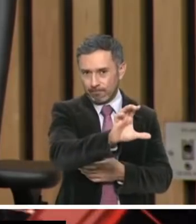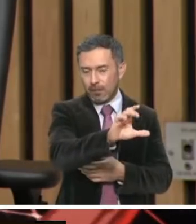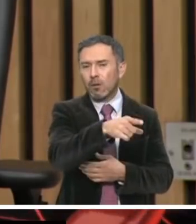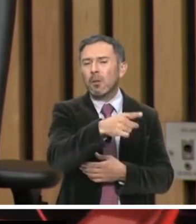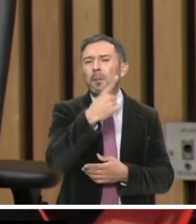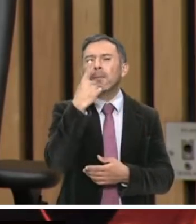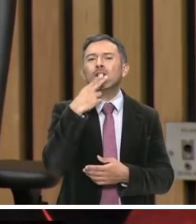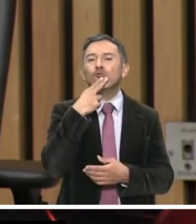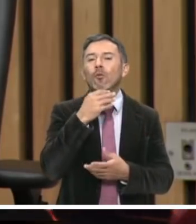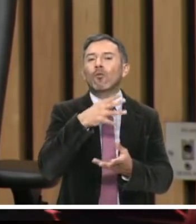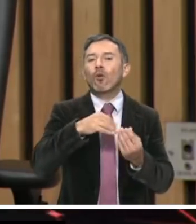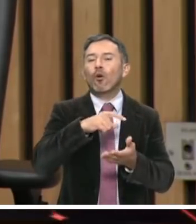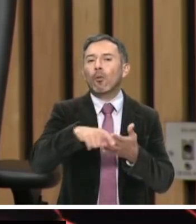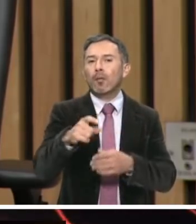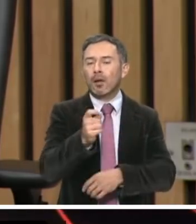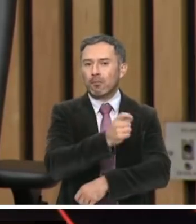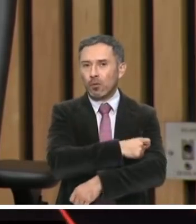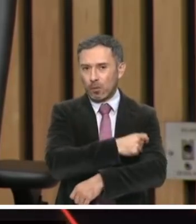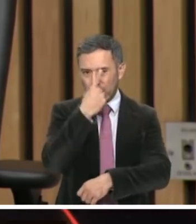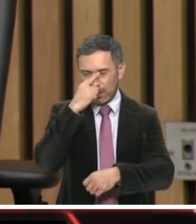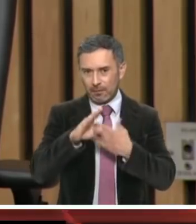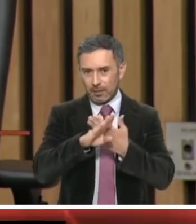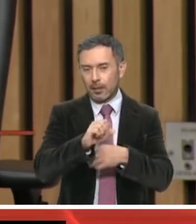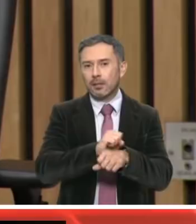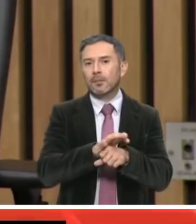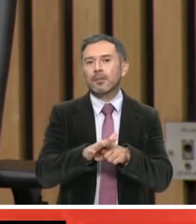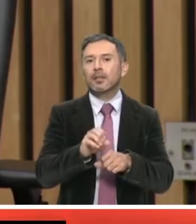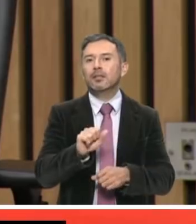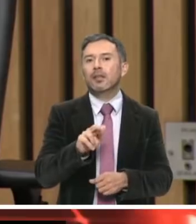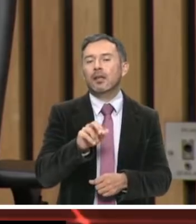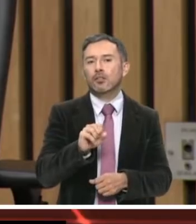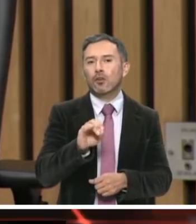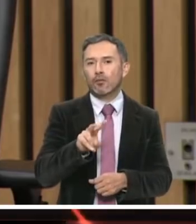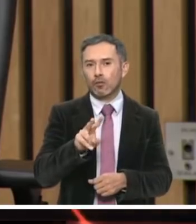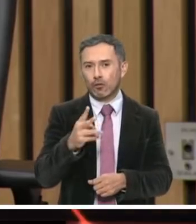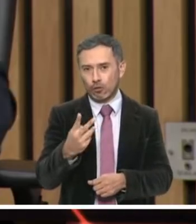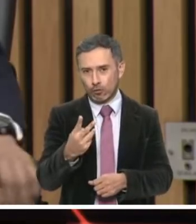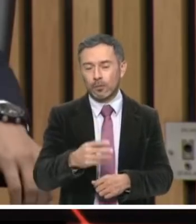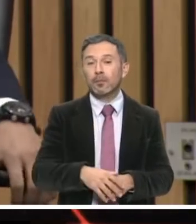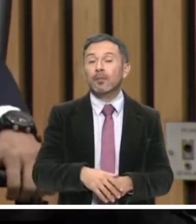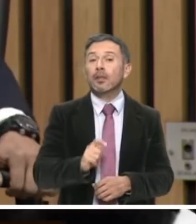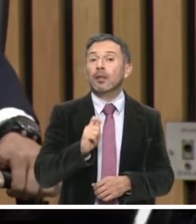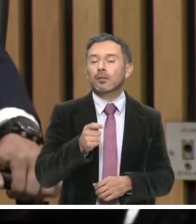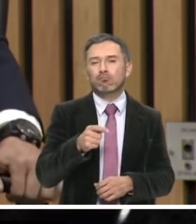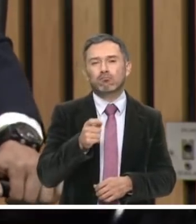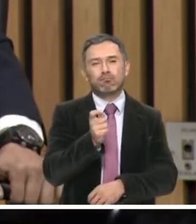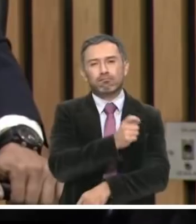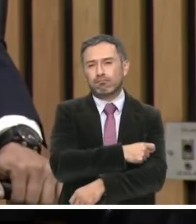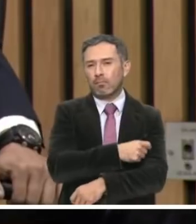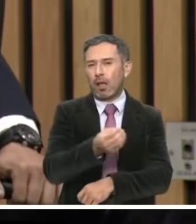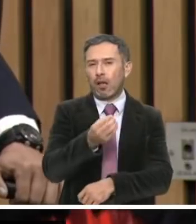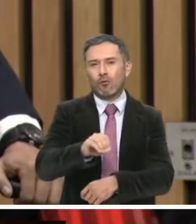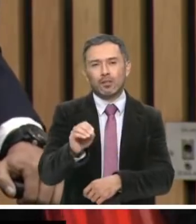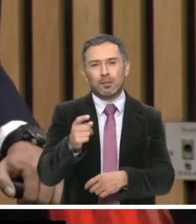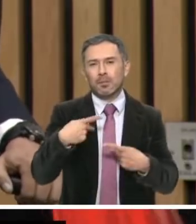la compra de vacunas contra el SARS-CoV-2, que son tan necesarias para la